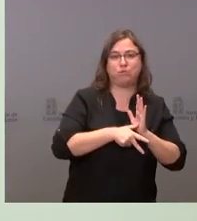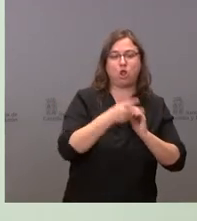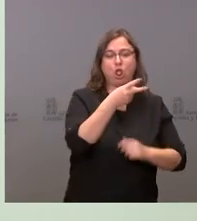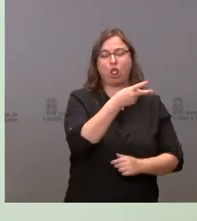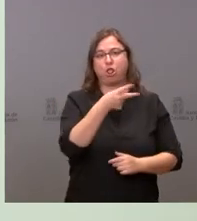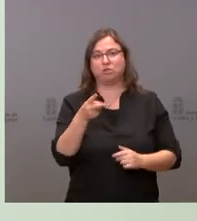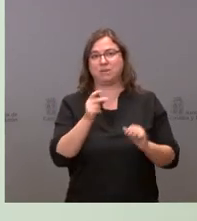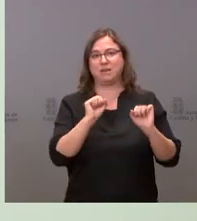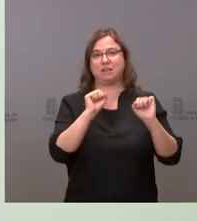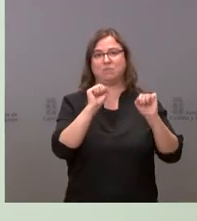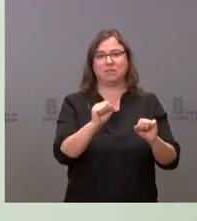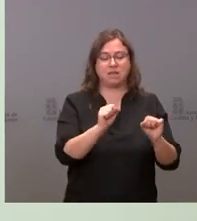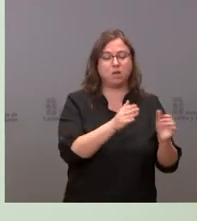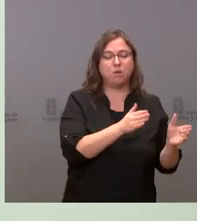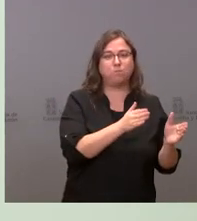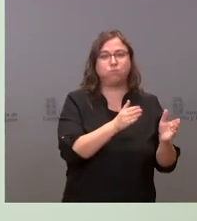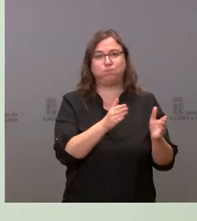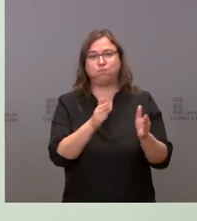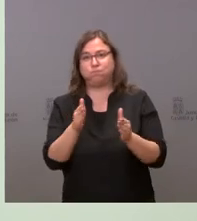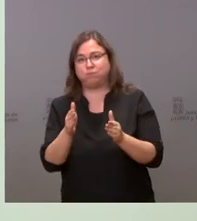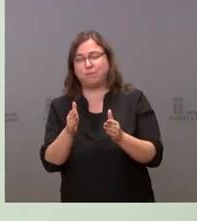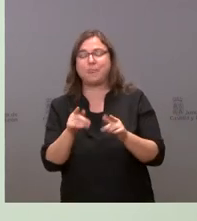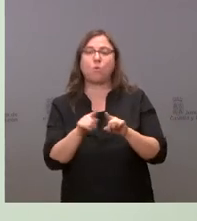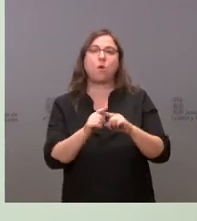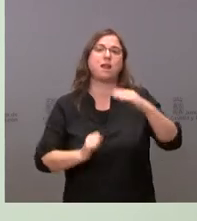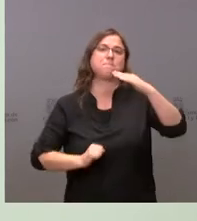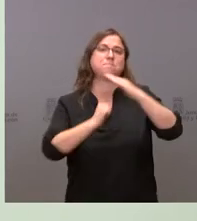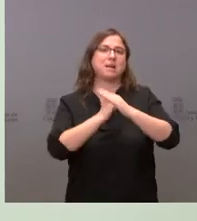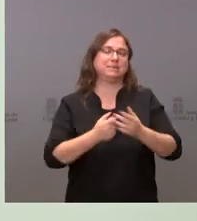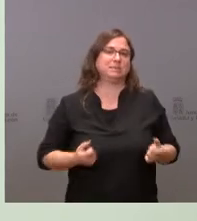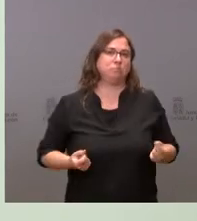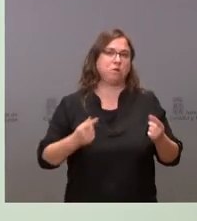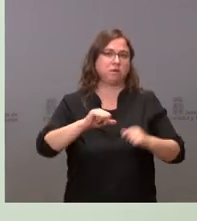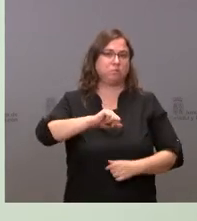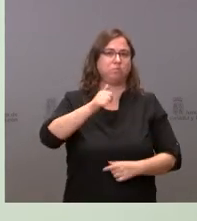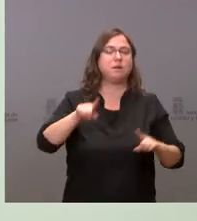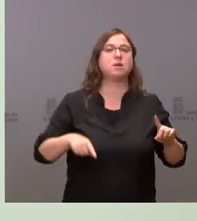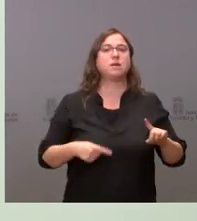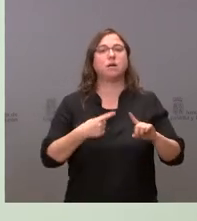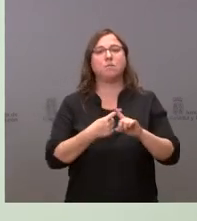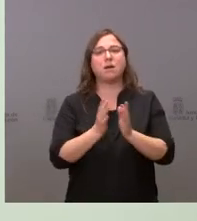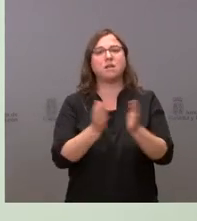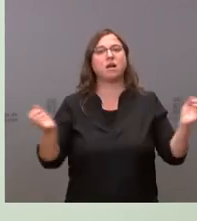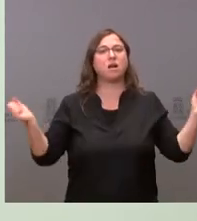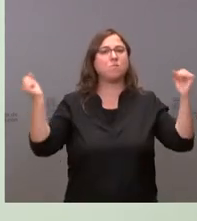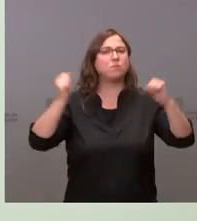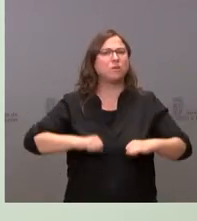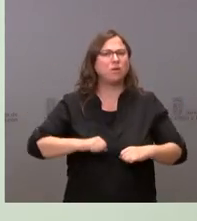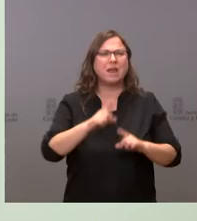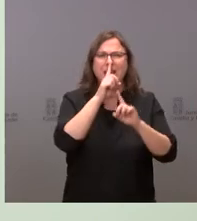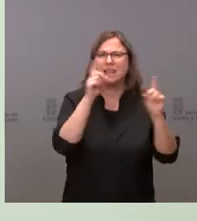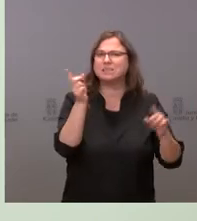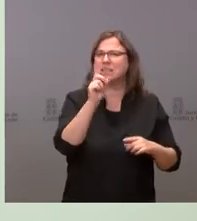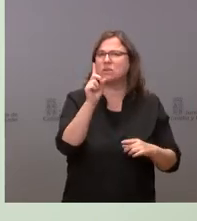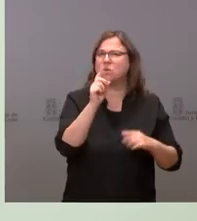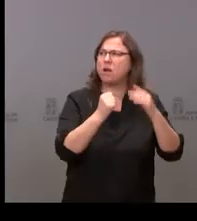todo el procedimiento tanto de techo de gasto de aprobación de techo de gasto como sobre todo la aprobación de bueno este año no ha aprobado